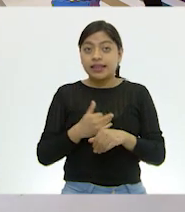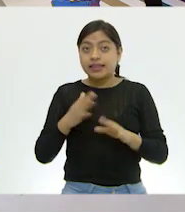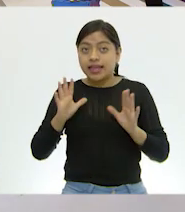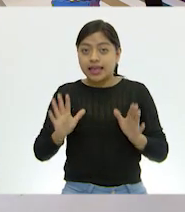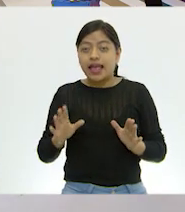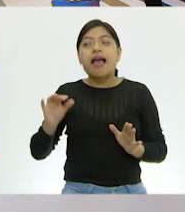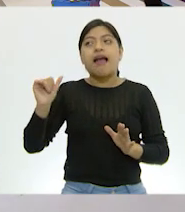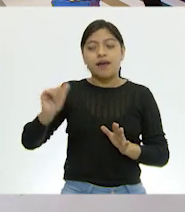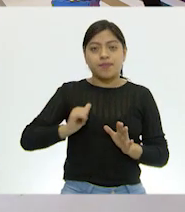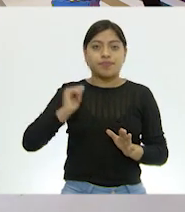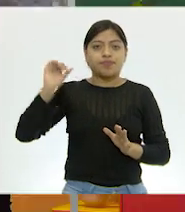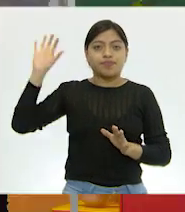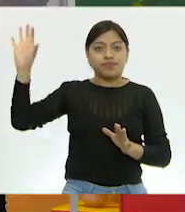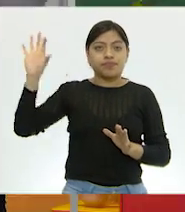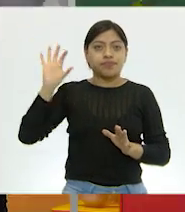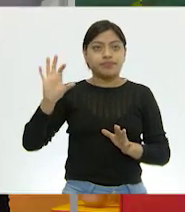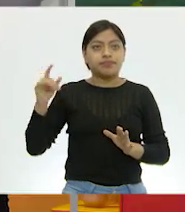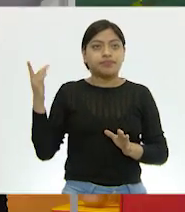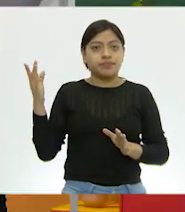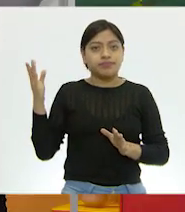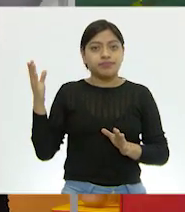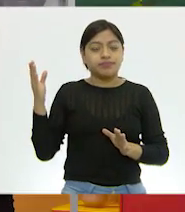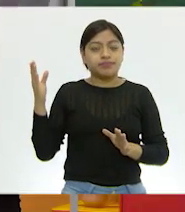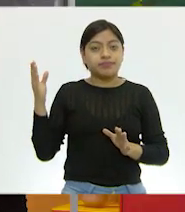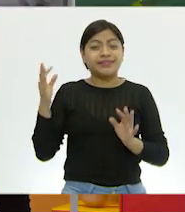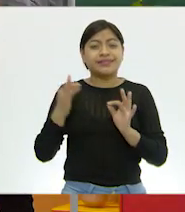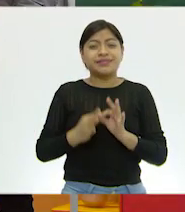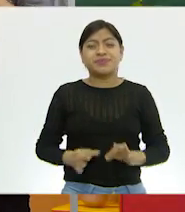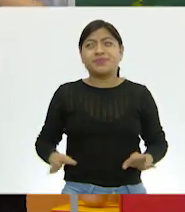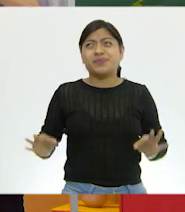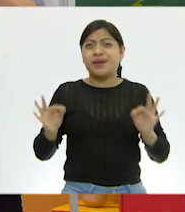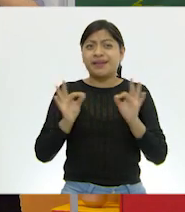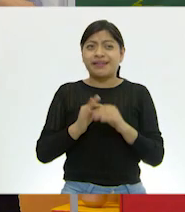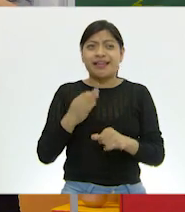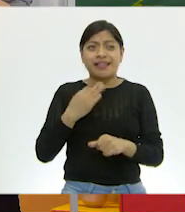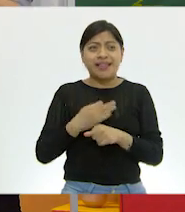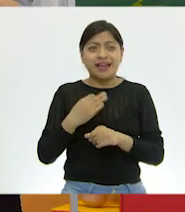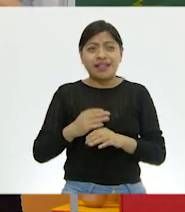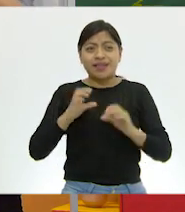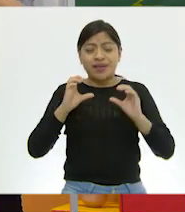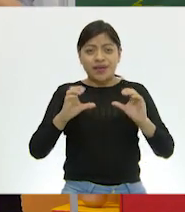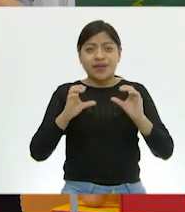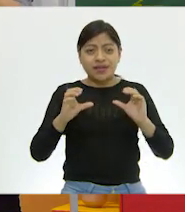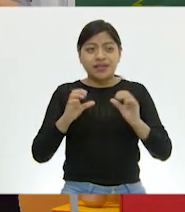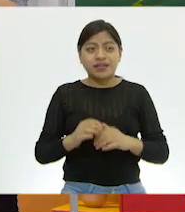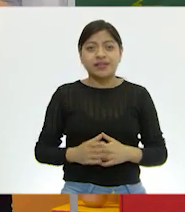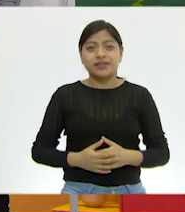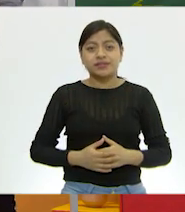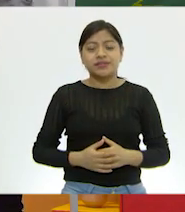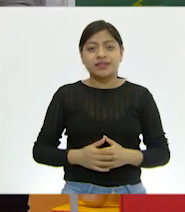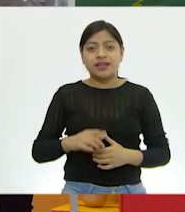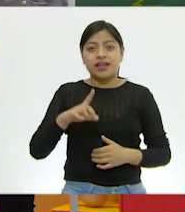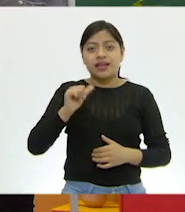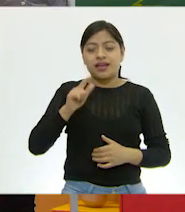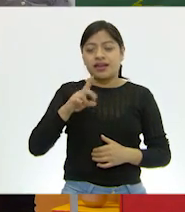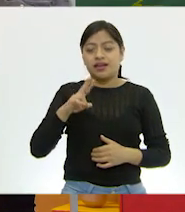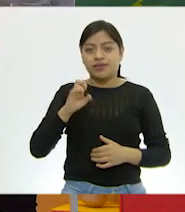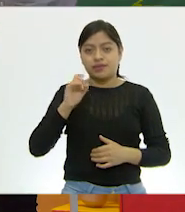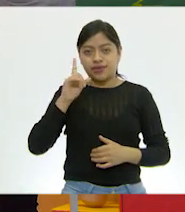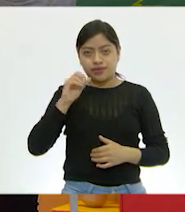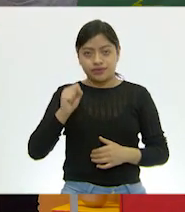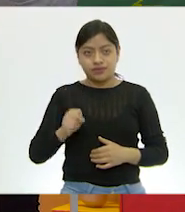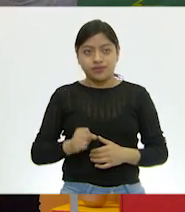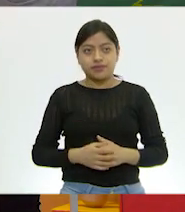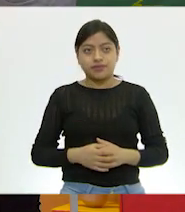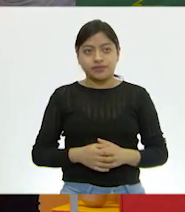tengo aquí a estos amigos, que ahorita es muy importante cuidarlos. Muy bien. Los alveolos. Que están